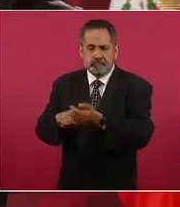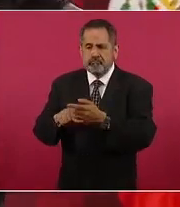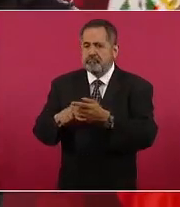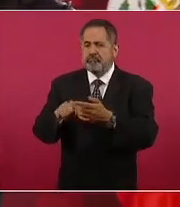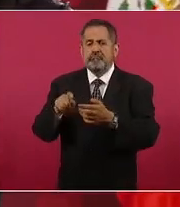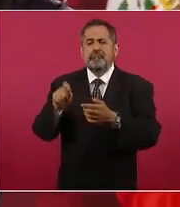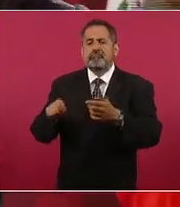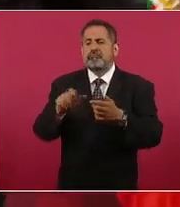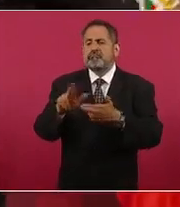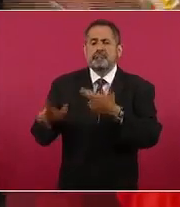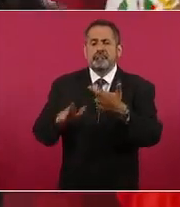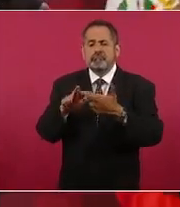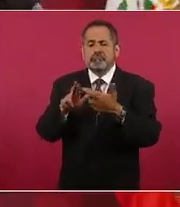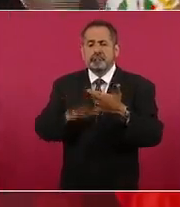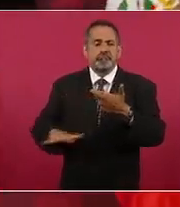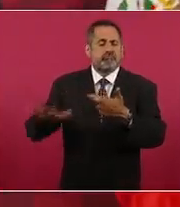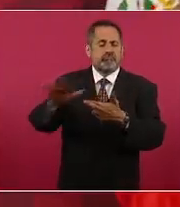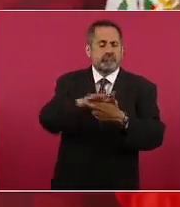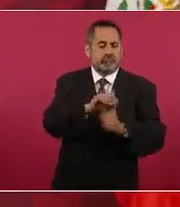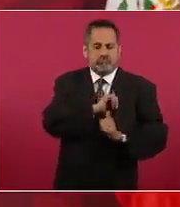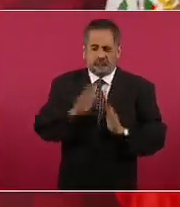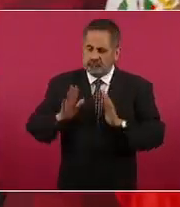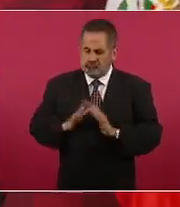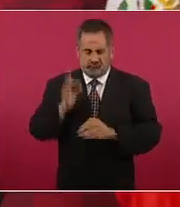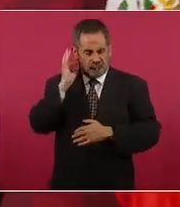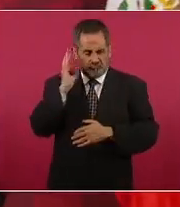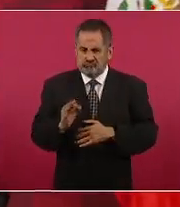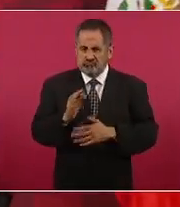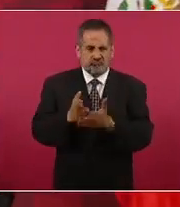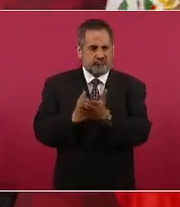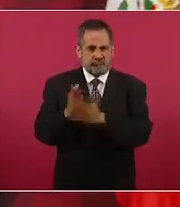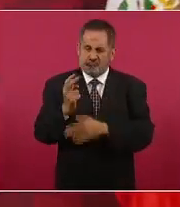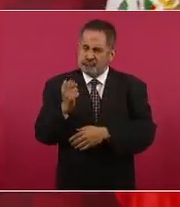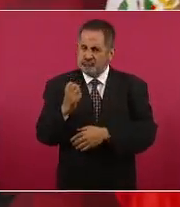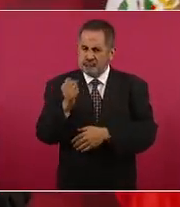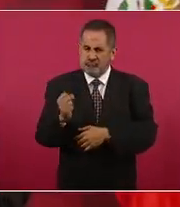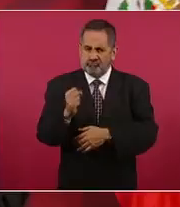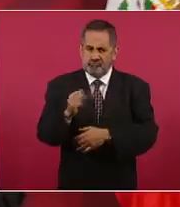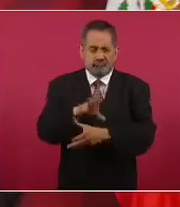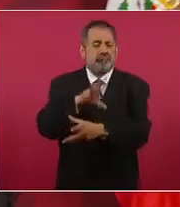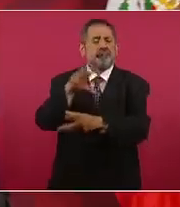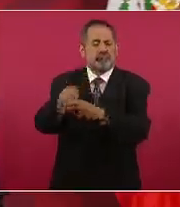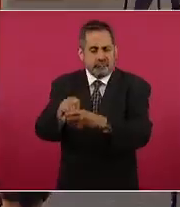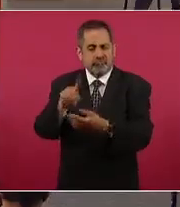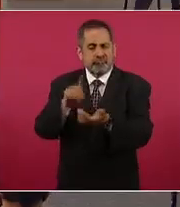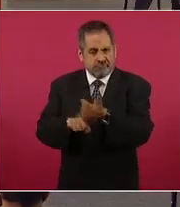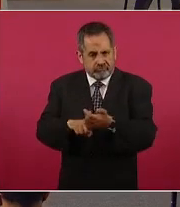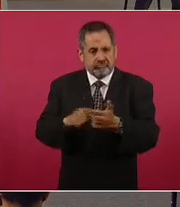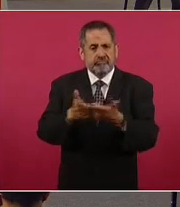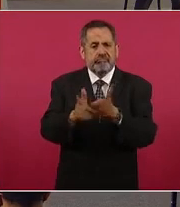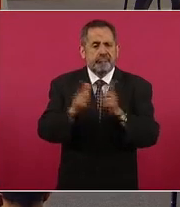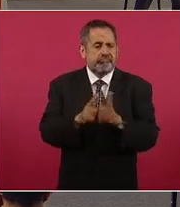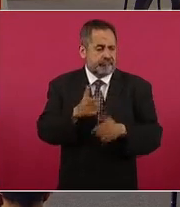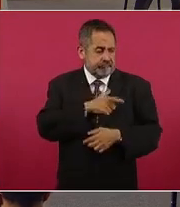regiones militares las zonas militares ahí esté la Guardia Nacional